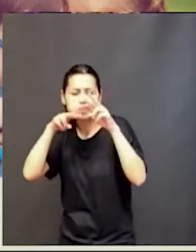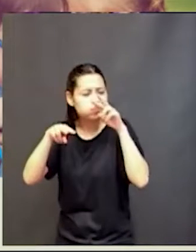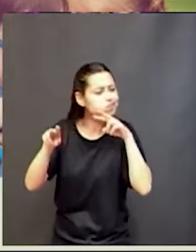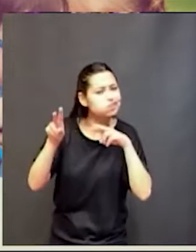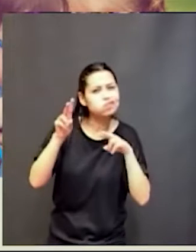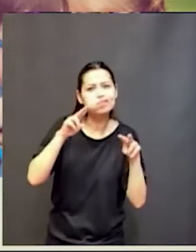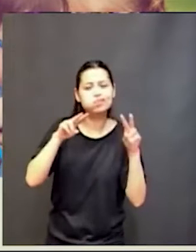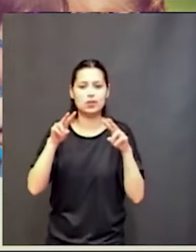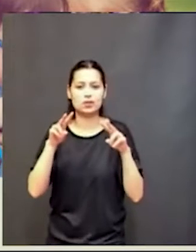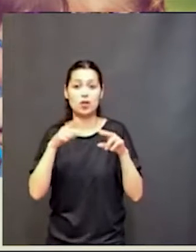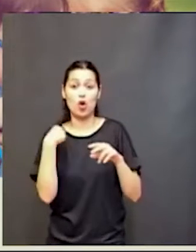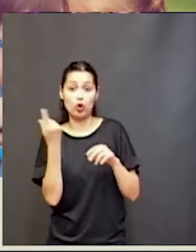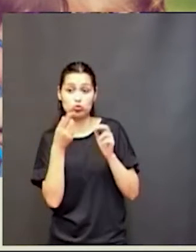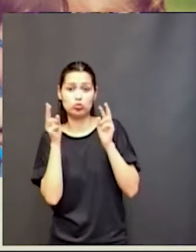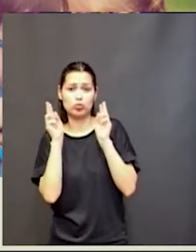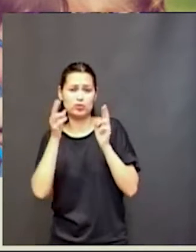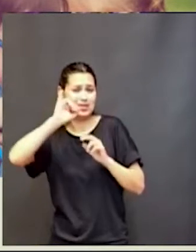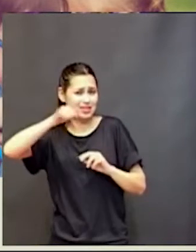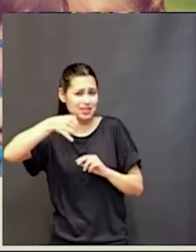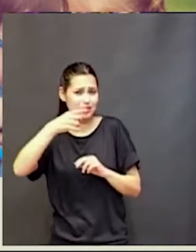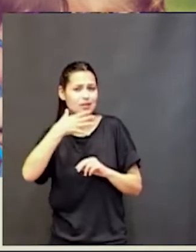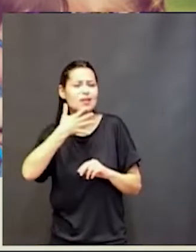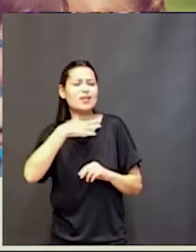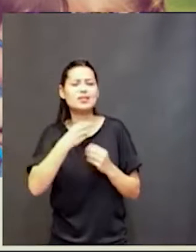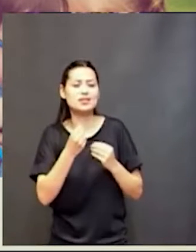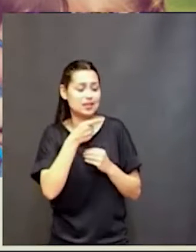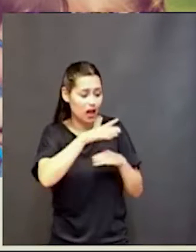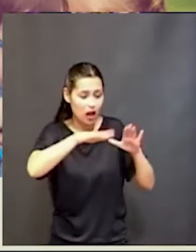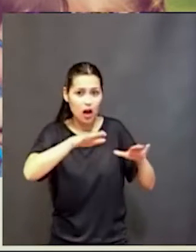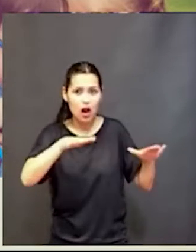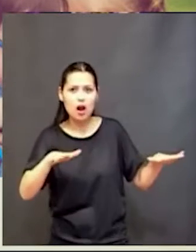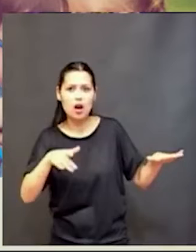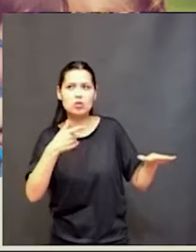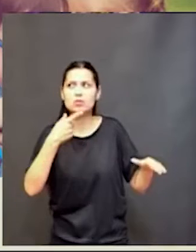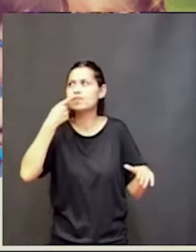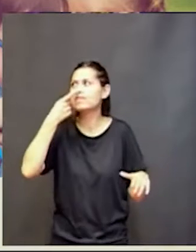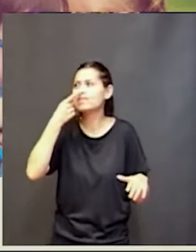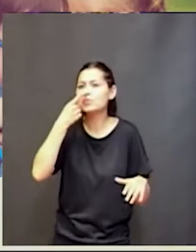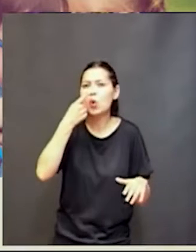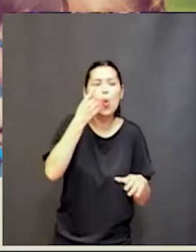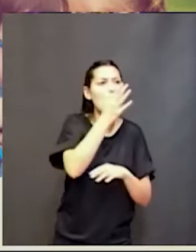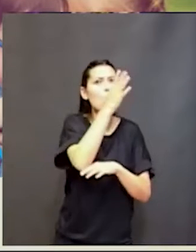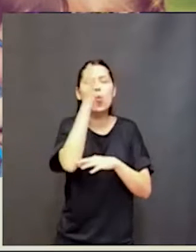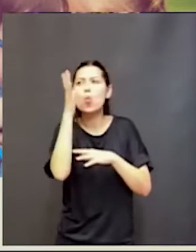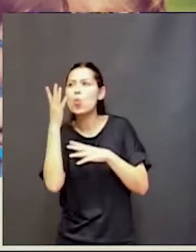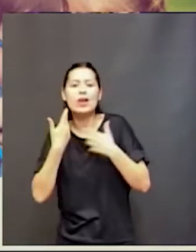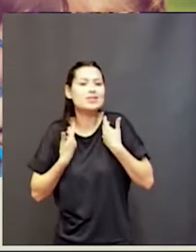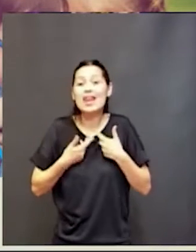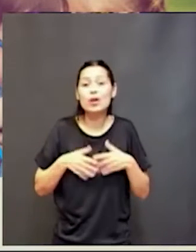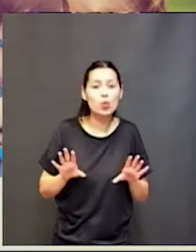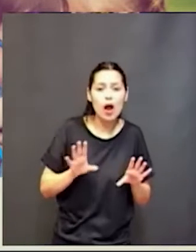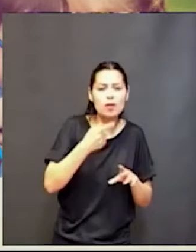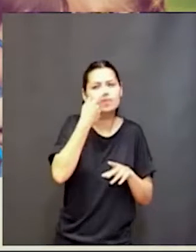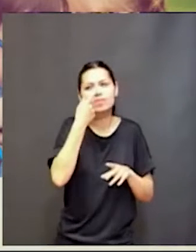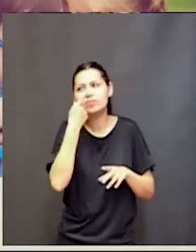curiosos por naturaleza, tenemos que hacer que se conviertan en detectives, ir detrás de lo que es el aprendizaje visible, tratar de